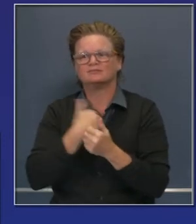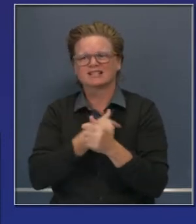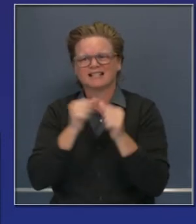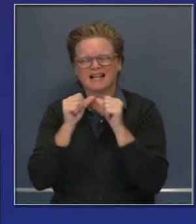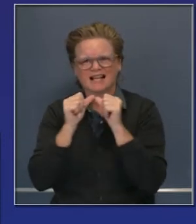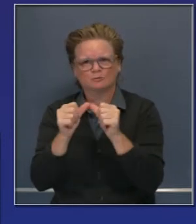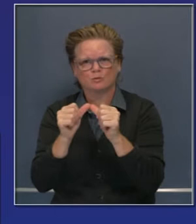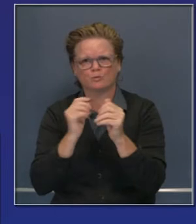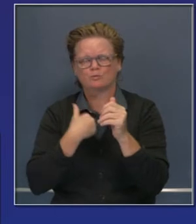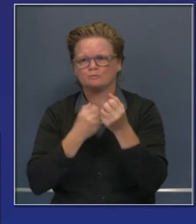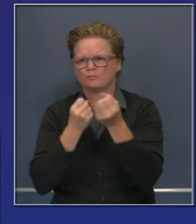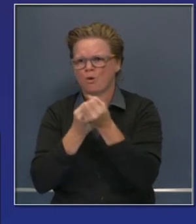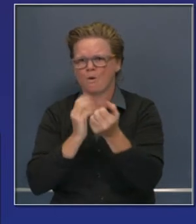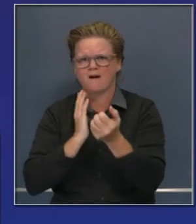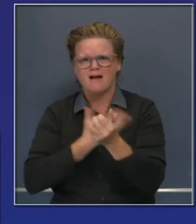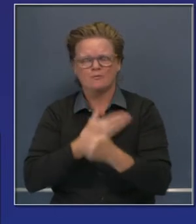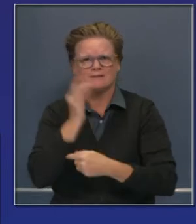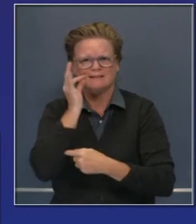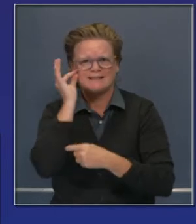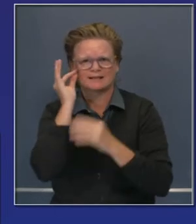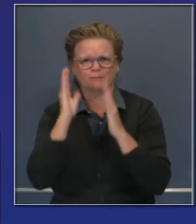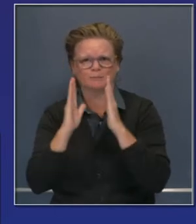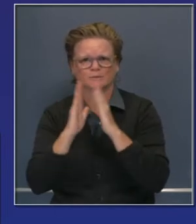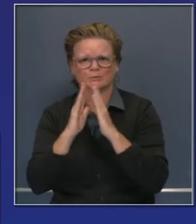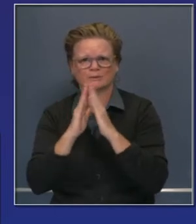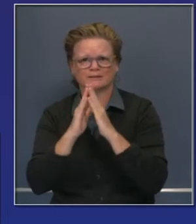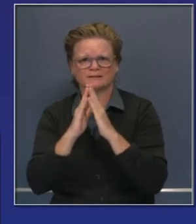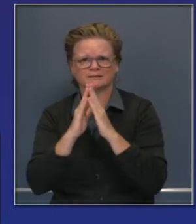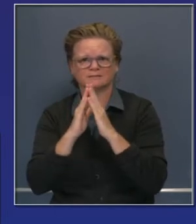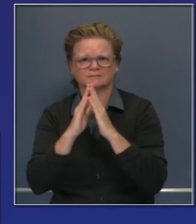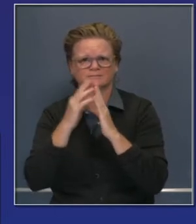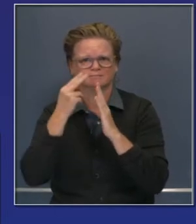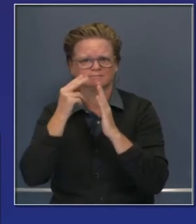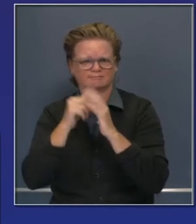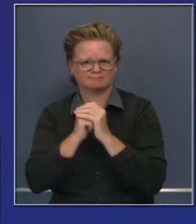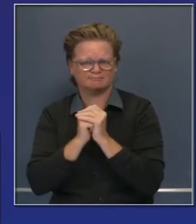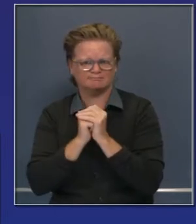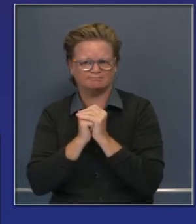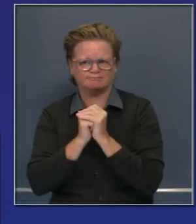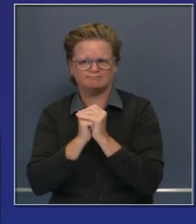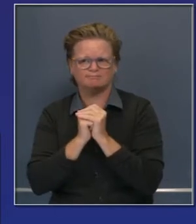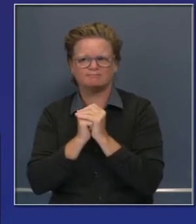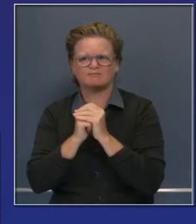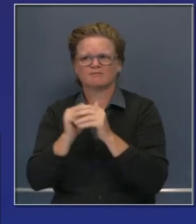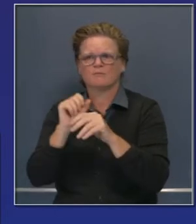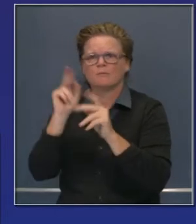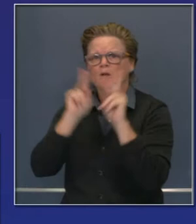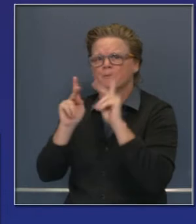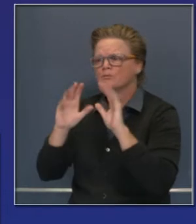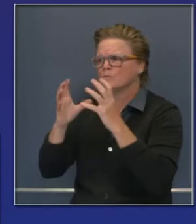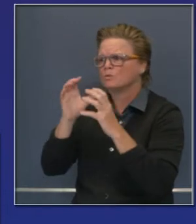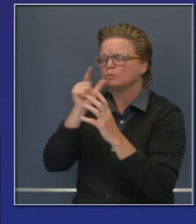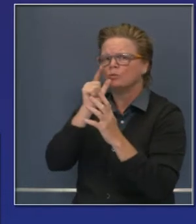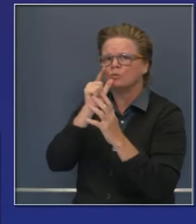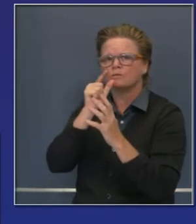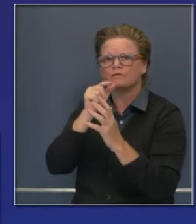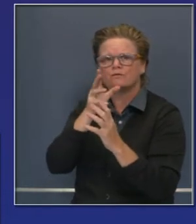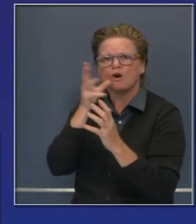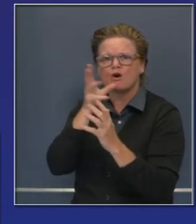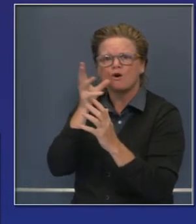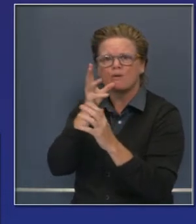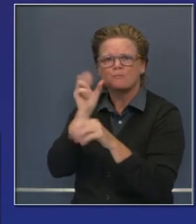estas naciones tribales que a veces nos necesitan nuestra ayuda. Nos concentramos también en trabajadores agrícolas,